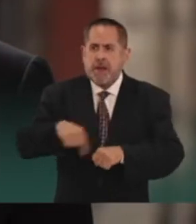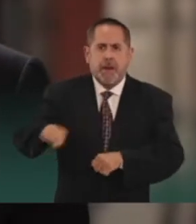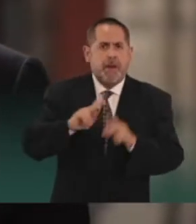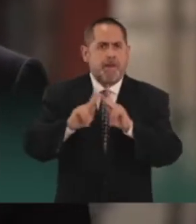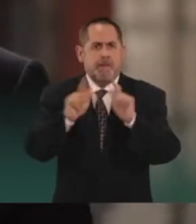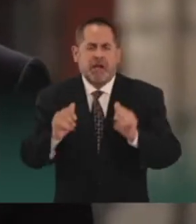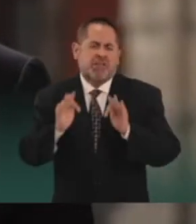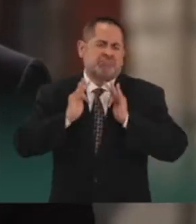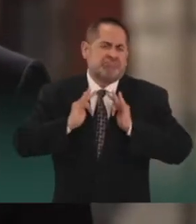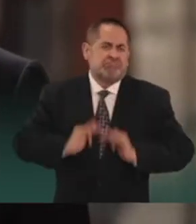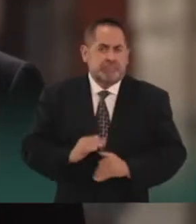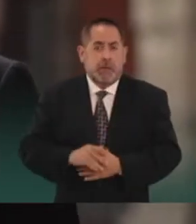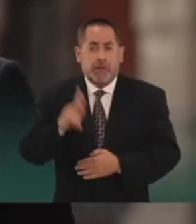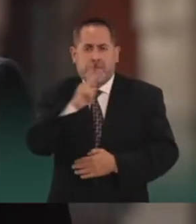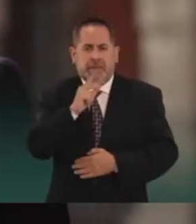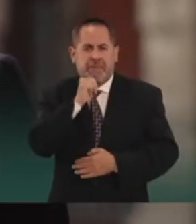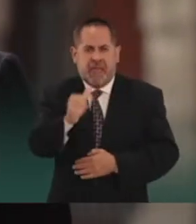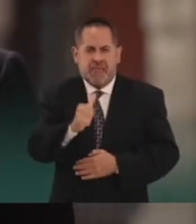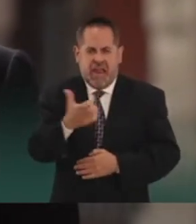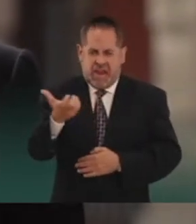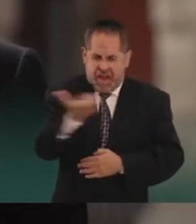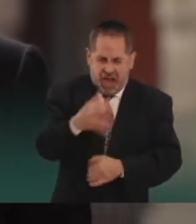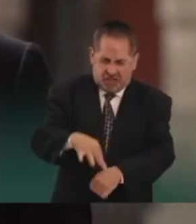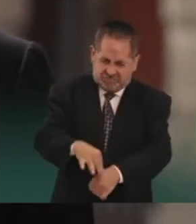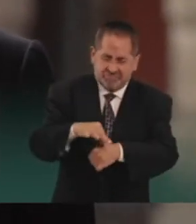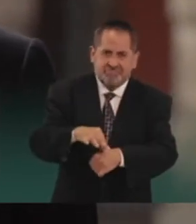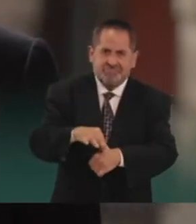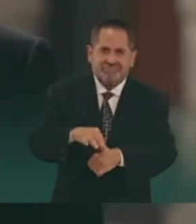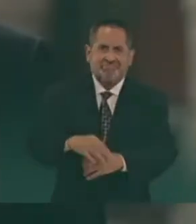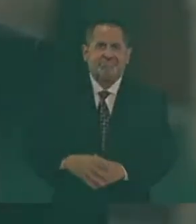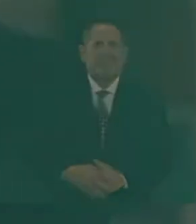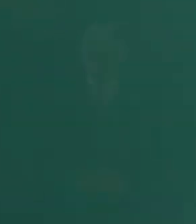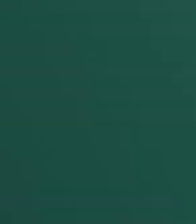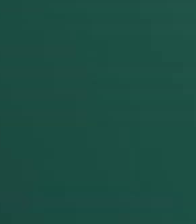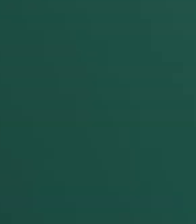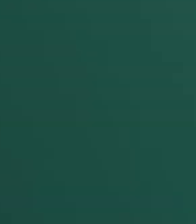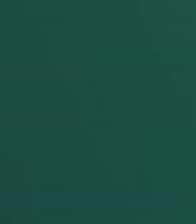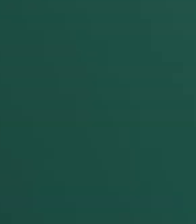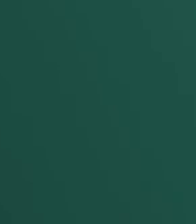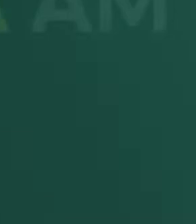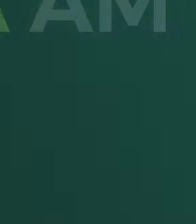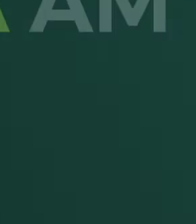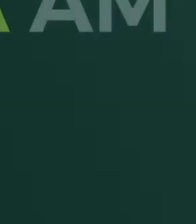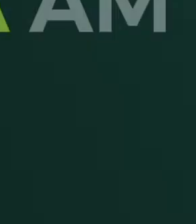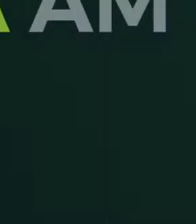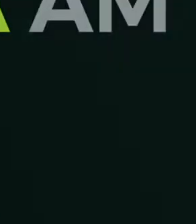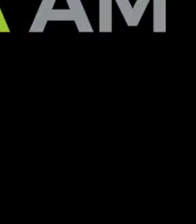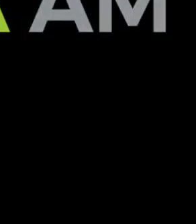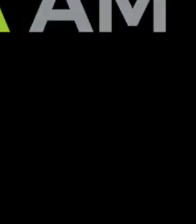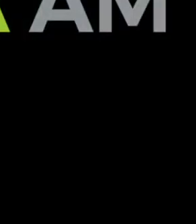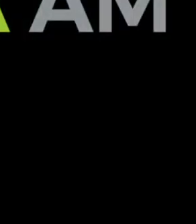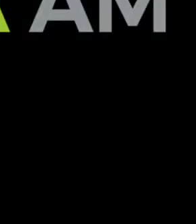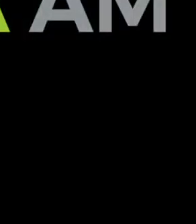garantizar la paz y la tranquilidad. Hechos, no palabras. Tercer informe